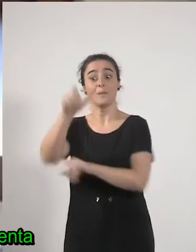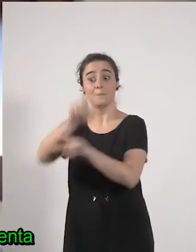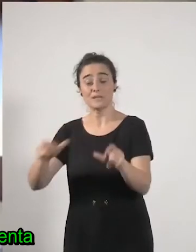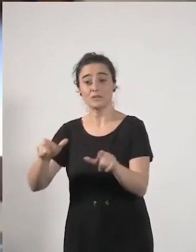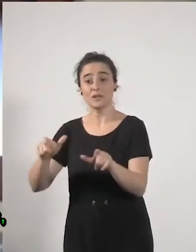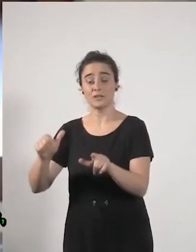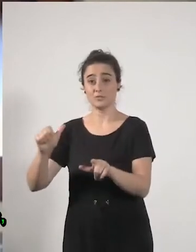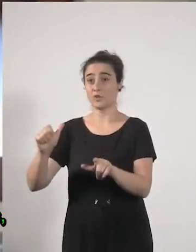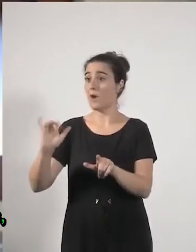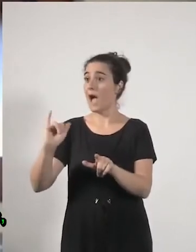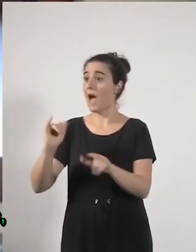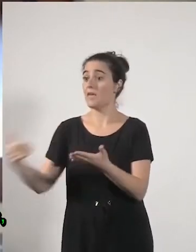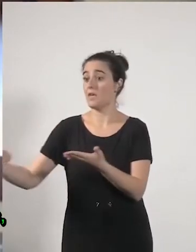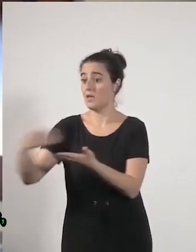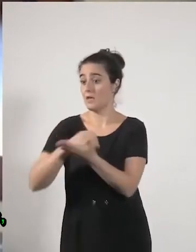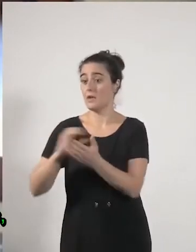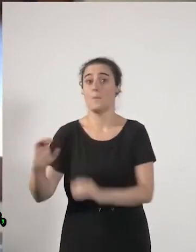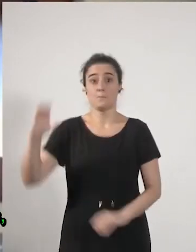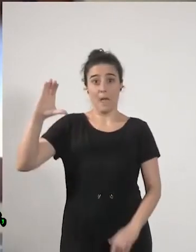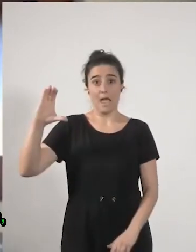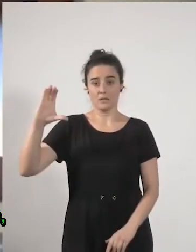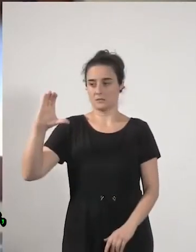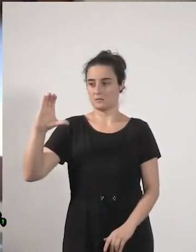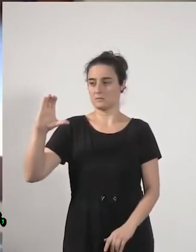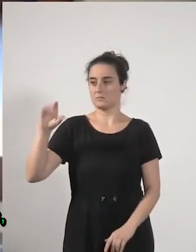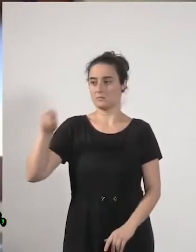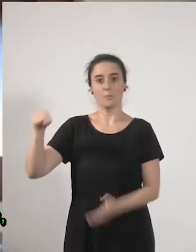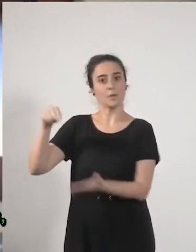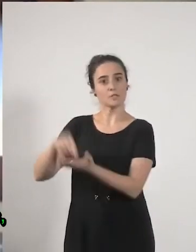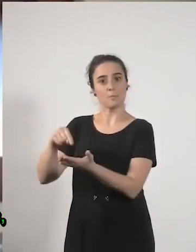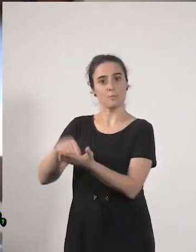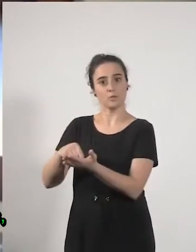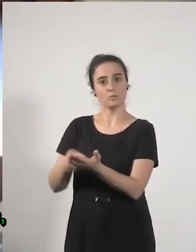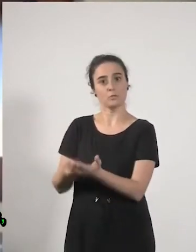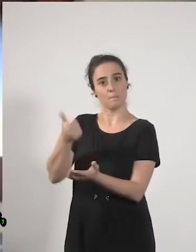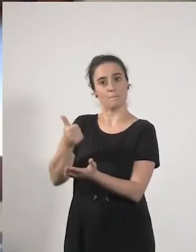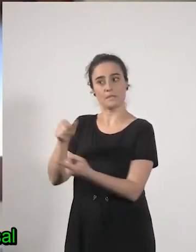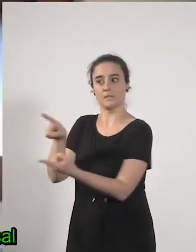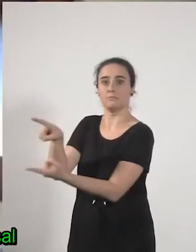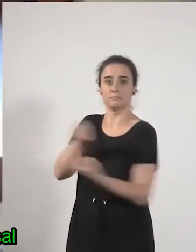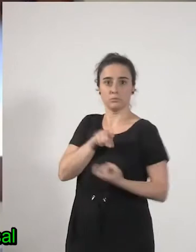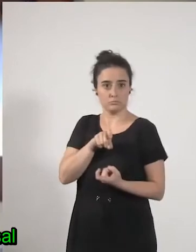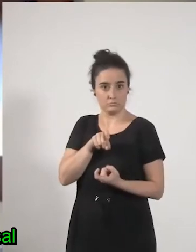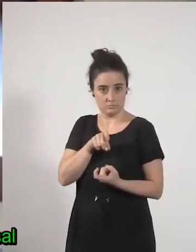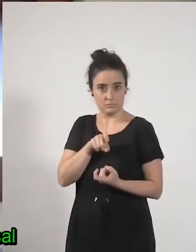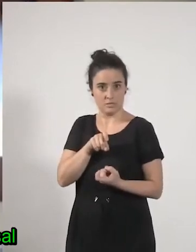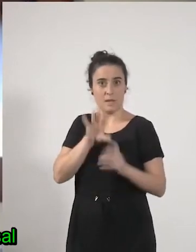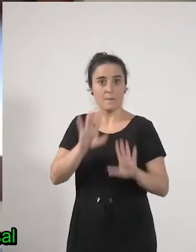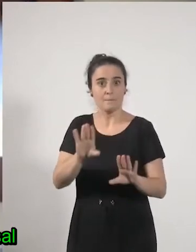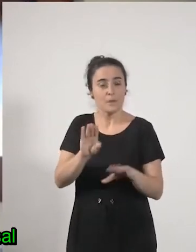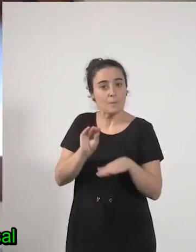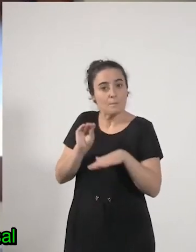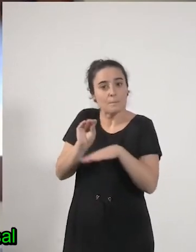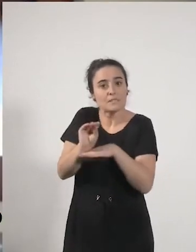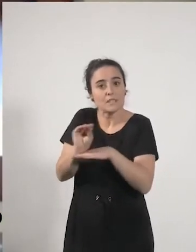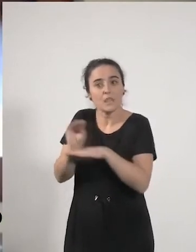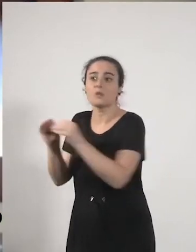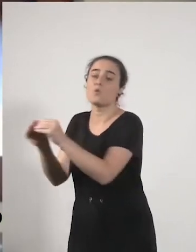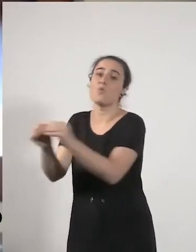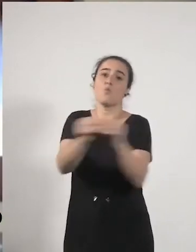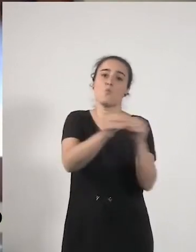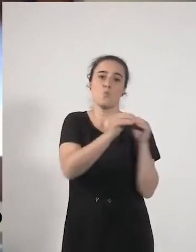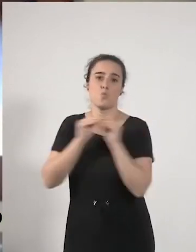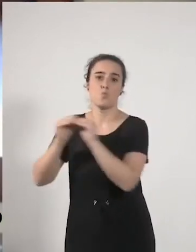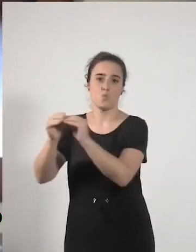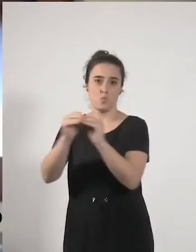renta vamos a a sacarle más impuestos vamos a subirle los impuestos pero que la prestación sea universal para que no sea